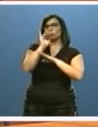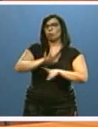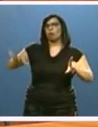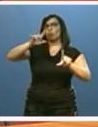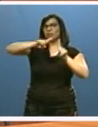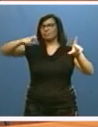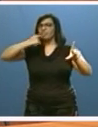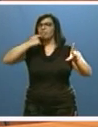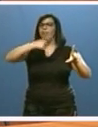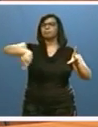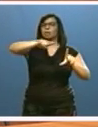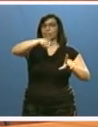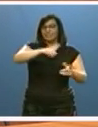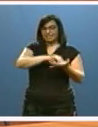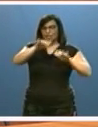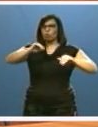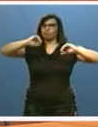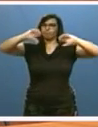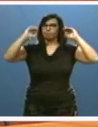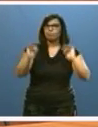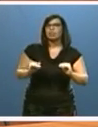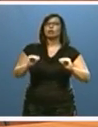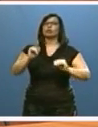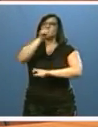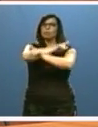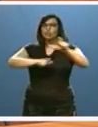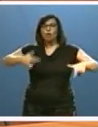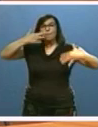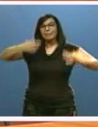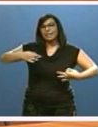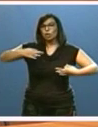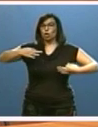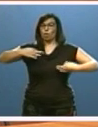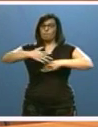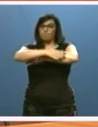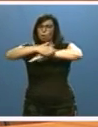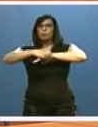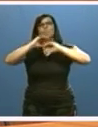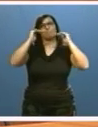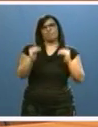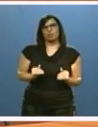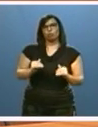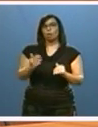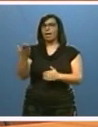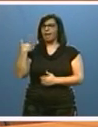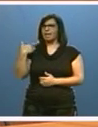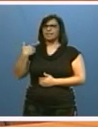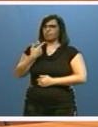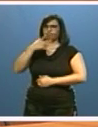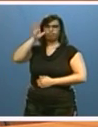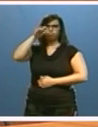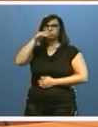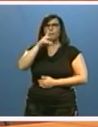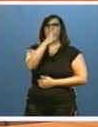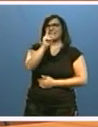un ligero descenso en Castilla y León de la tasa de riesgo de pobreza, que pasa de un elevadísimo 20